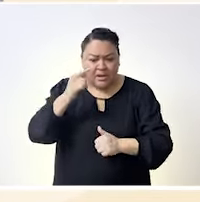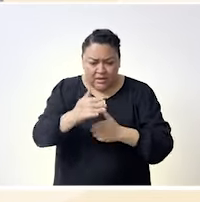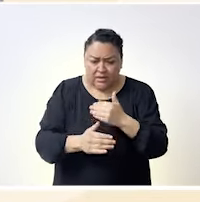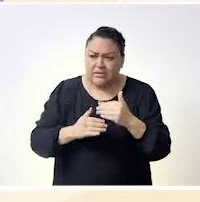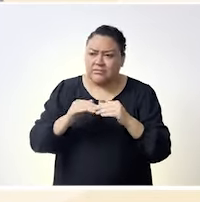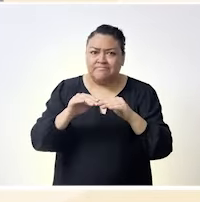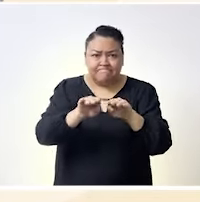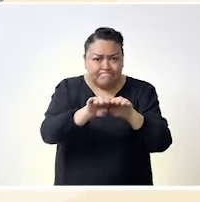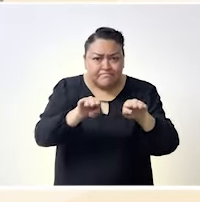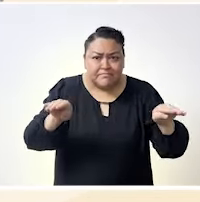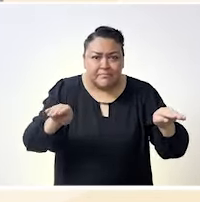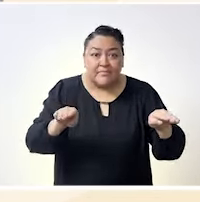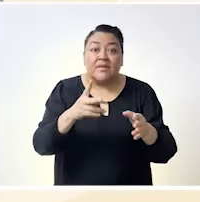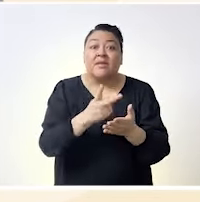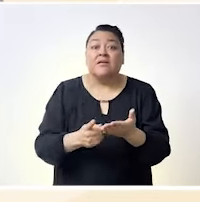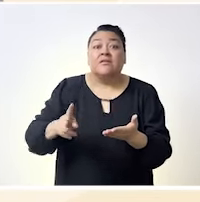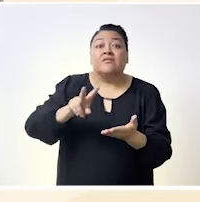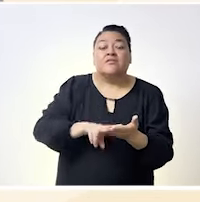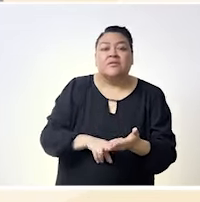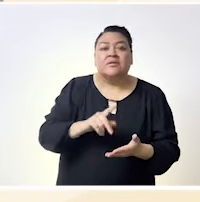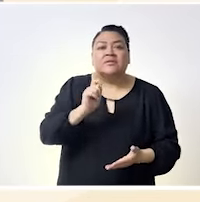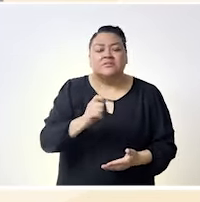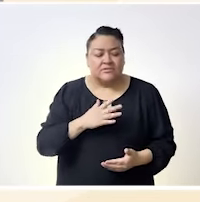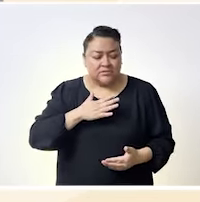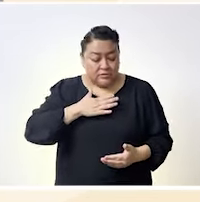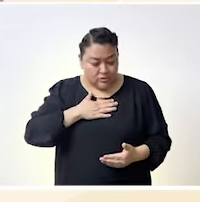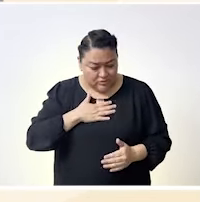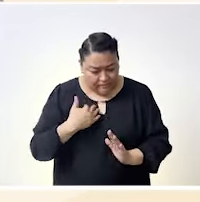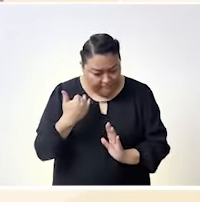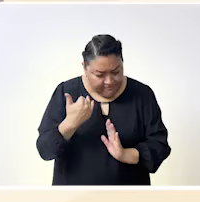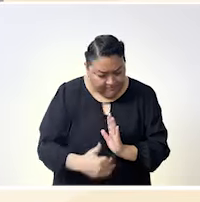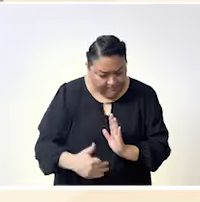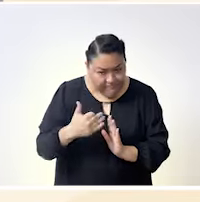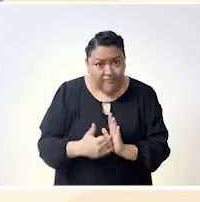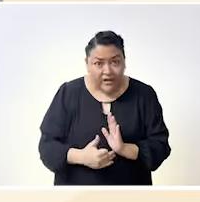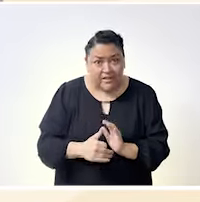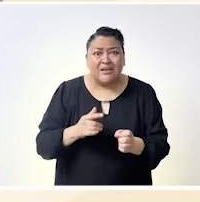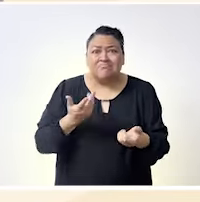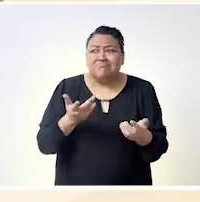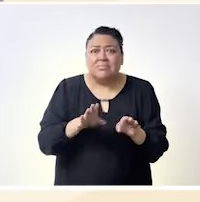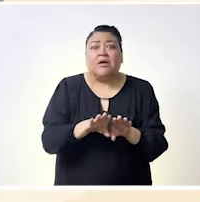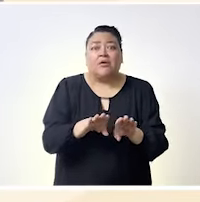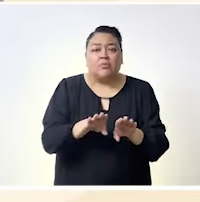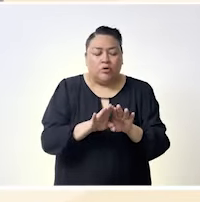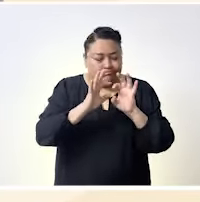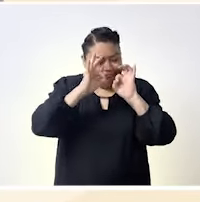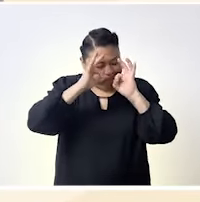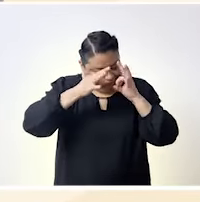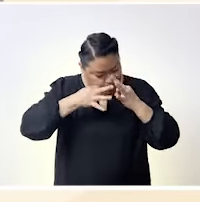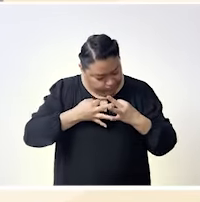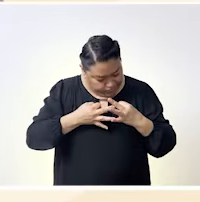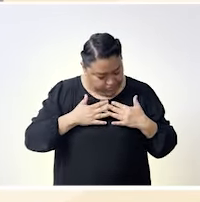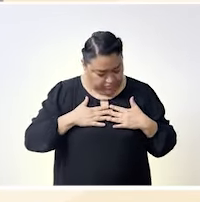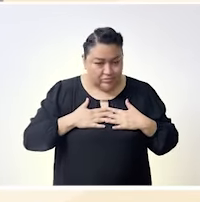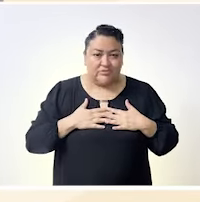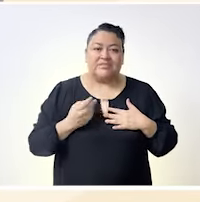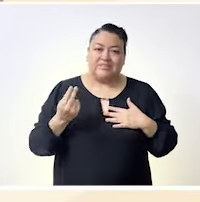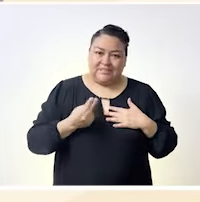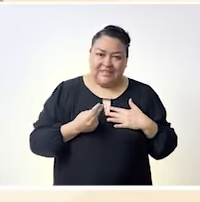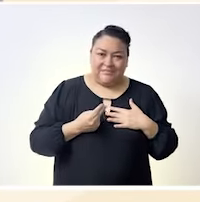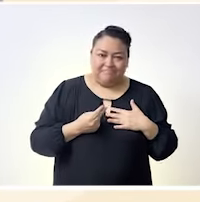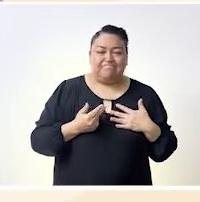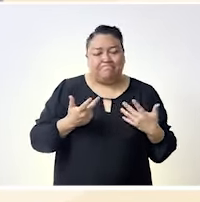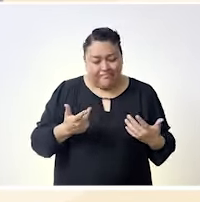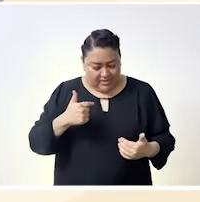rumbo a la igualdad plena pero entonces en ese sincretismo bueno en donde es que todavía está ese caminito sabio patriarcal